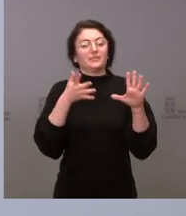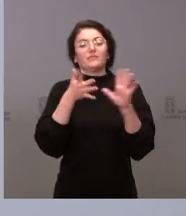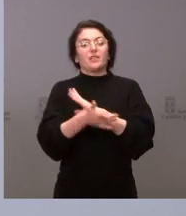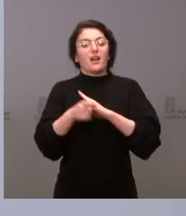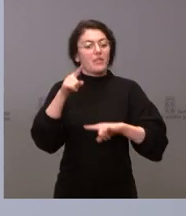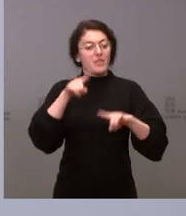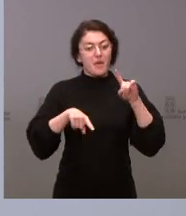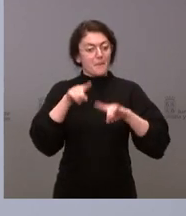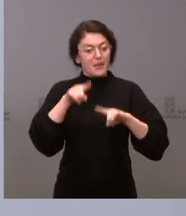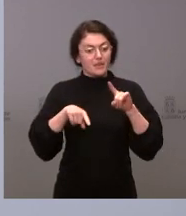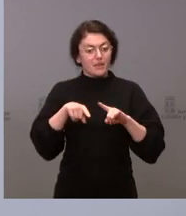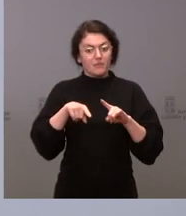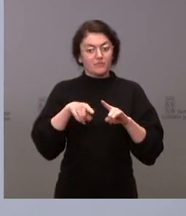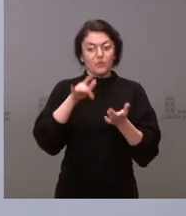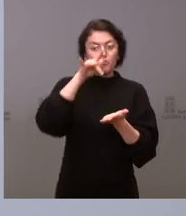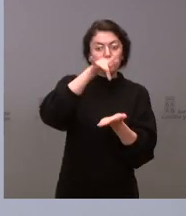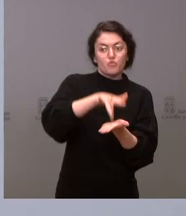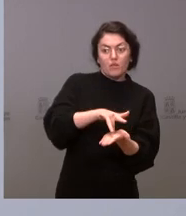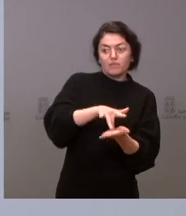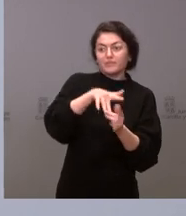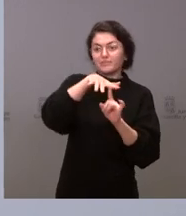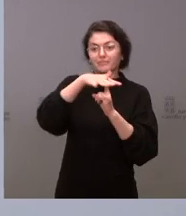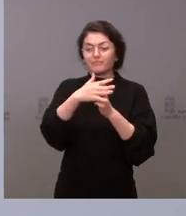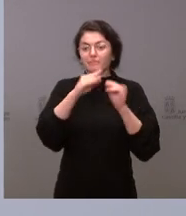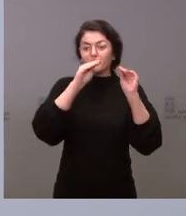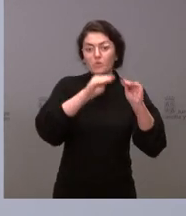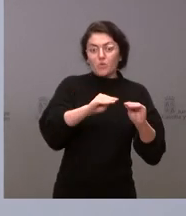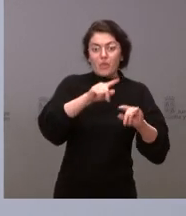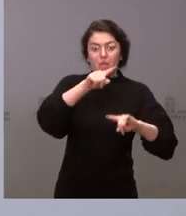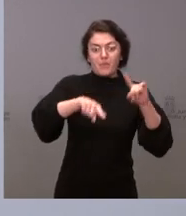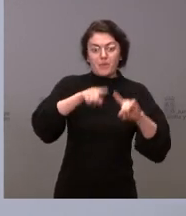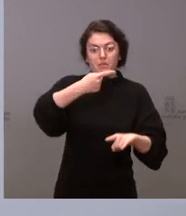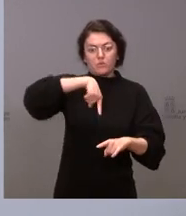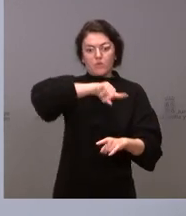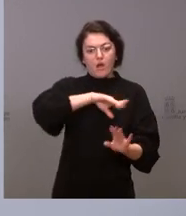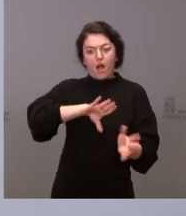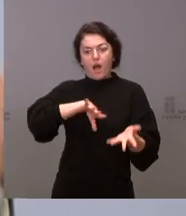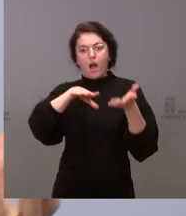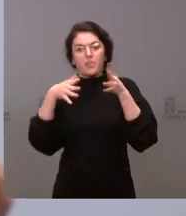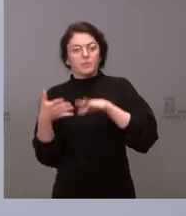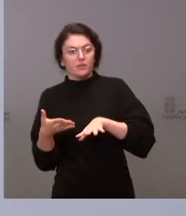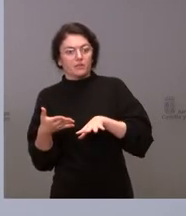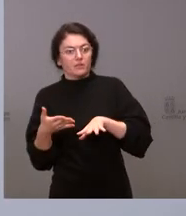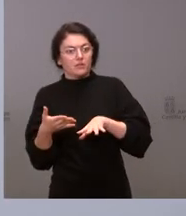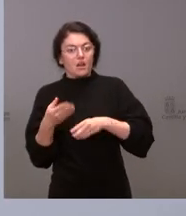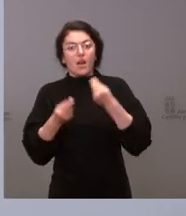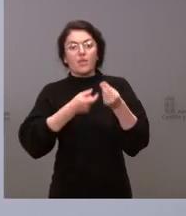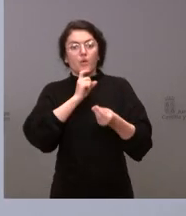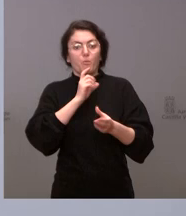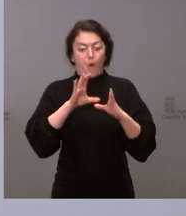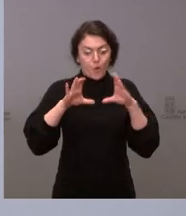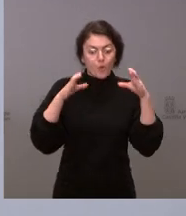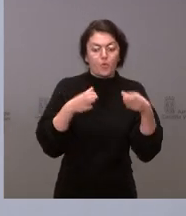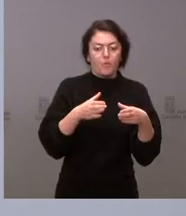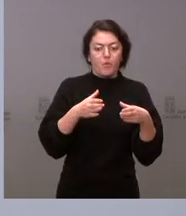cada lugar habrá unas circunstancias y en función de esas circunstancias nos adaptaremos colectiva e individual